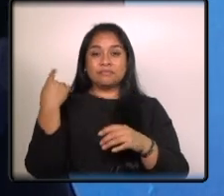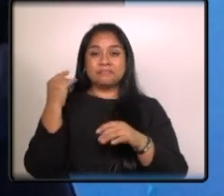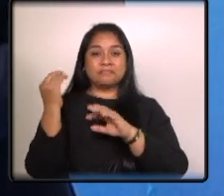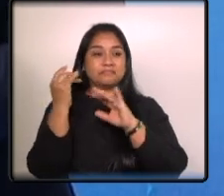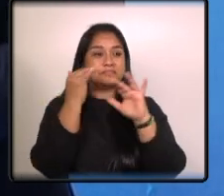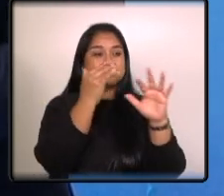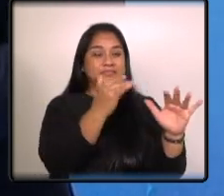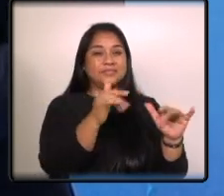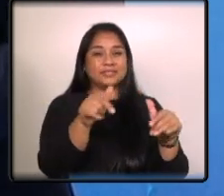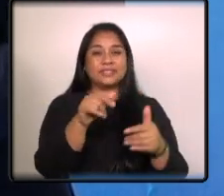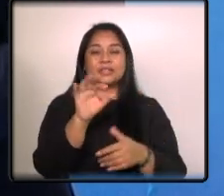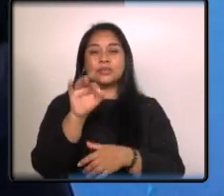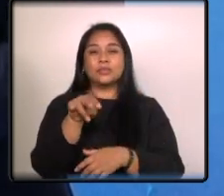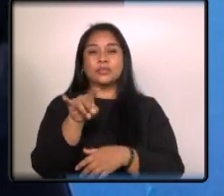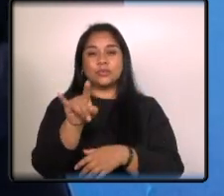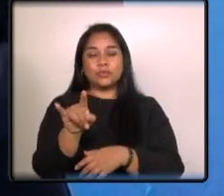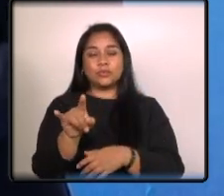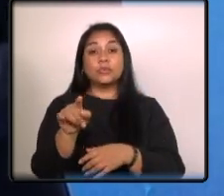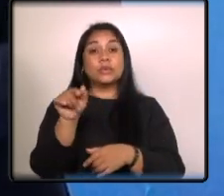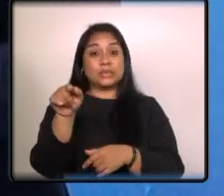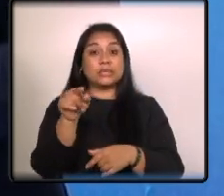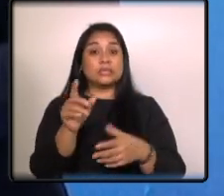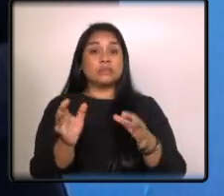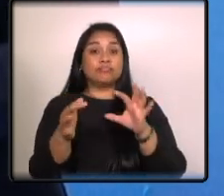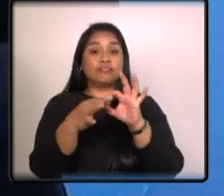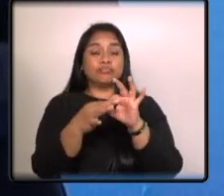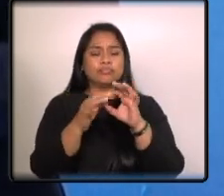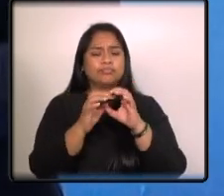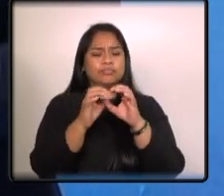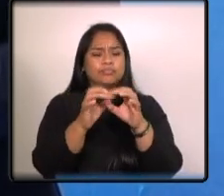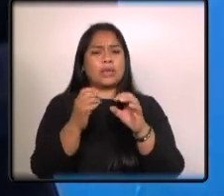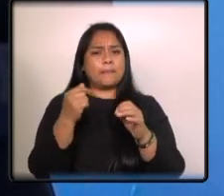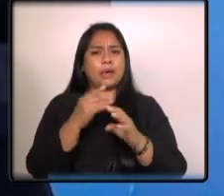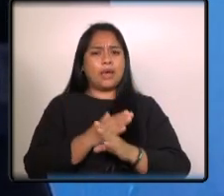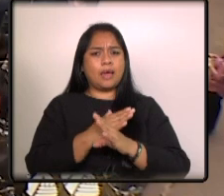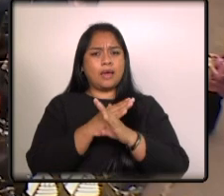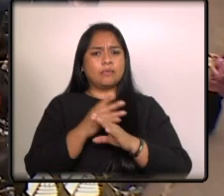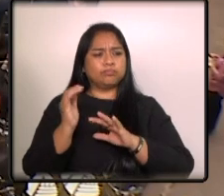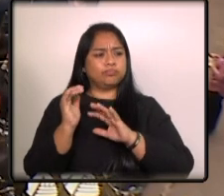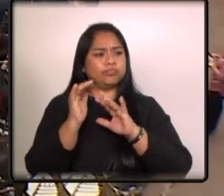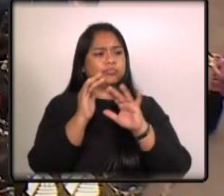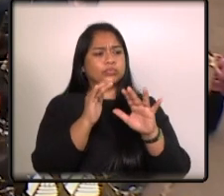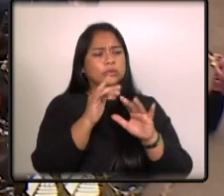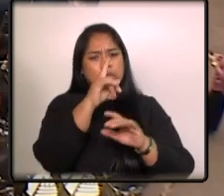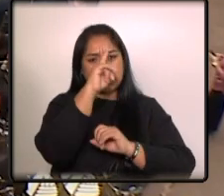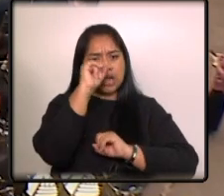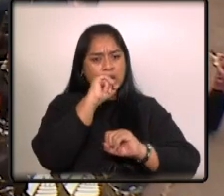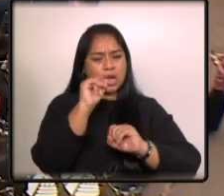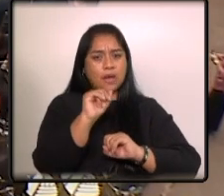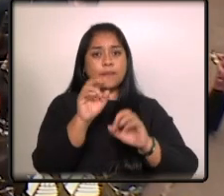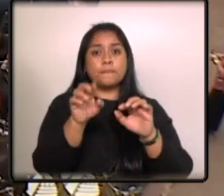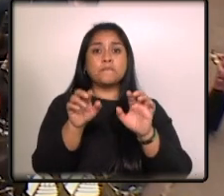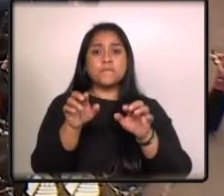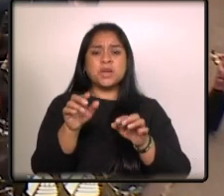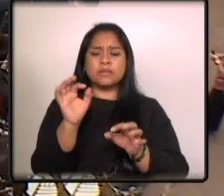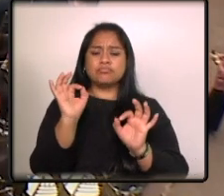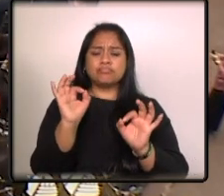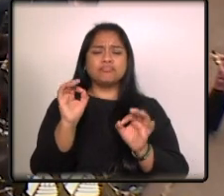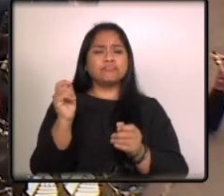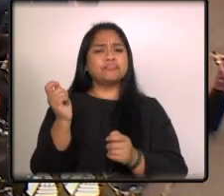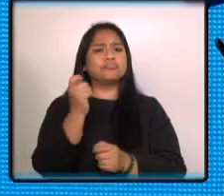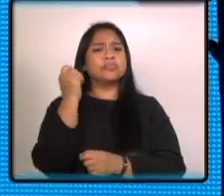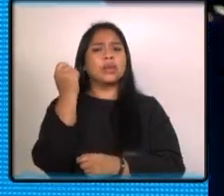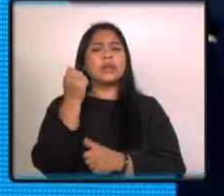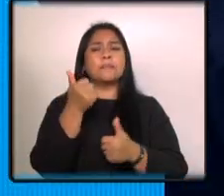migraciones de las naciones unidas quienes unieron esfuerzos para garantizar la movilidad laboral de las personas de manera exitosa